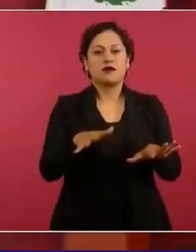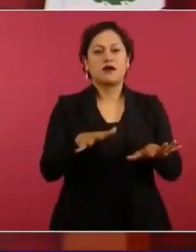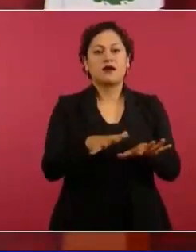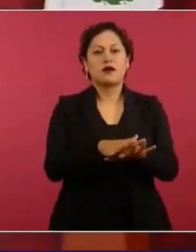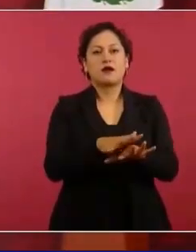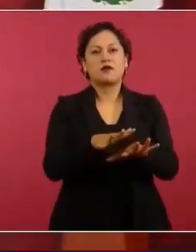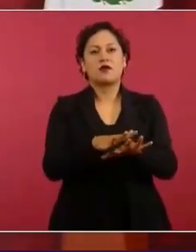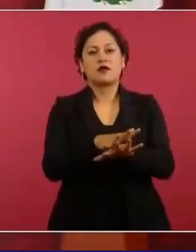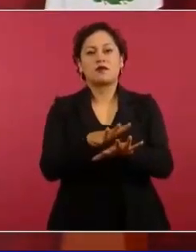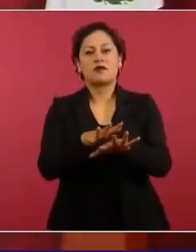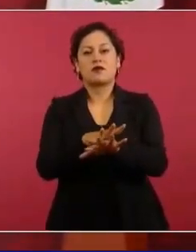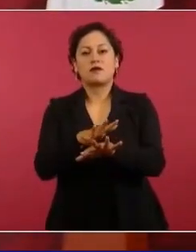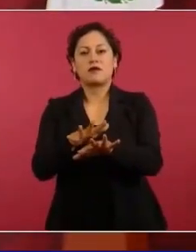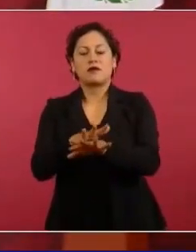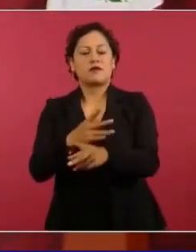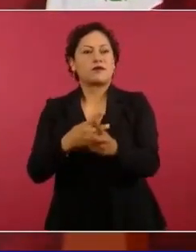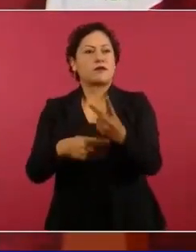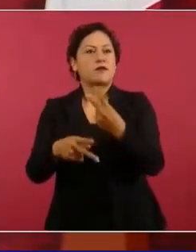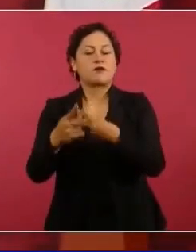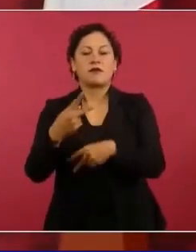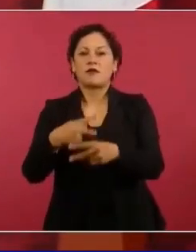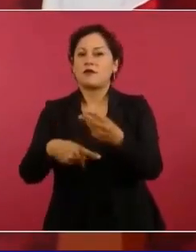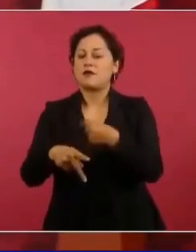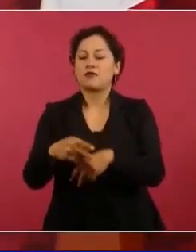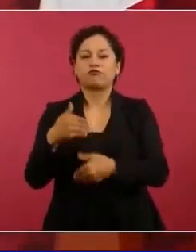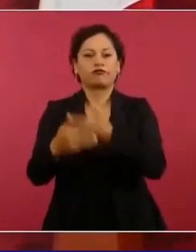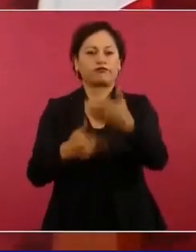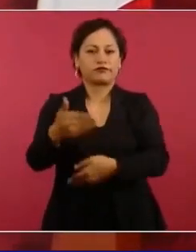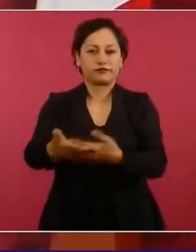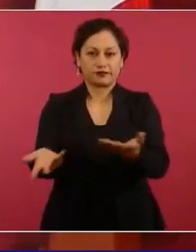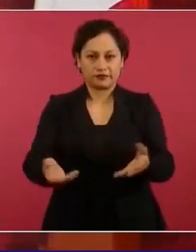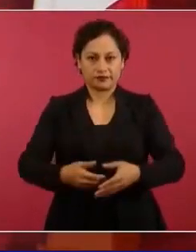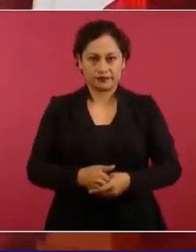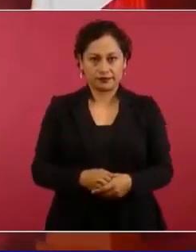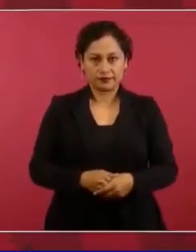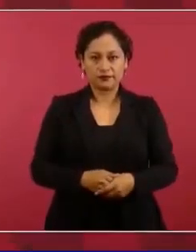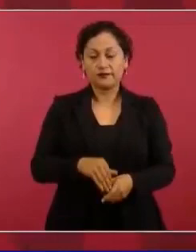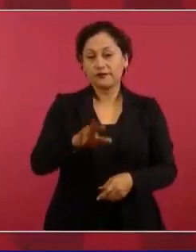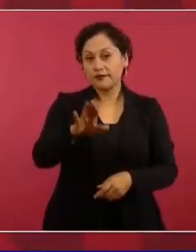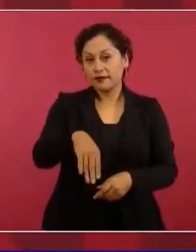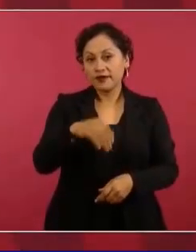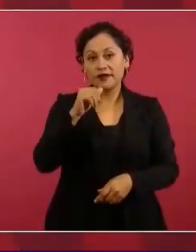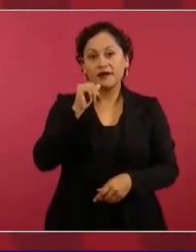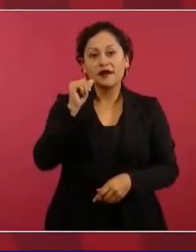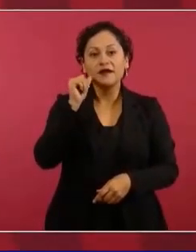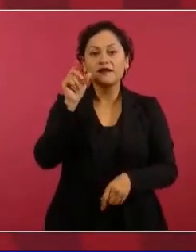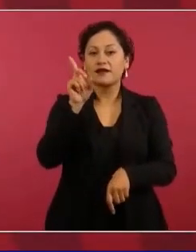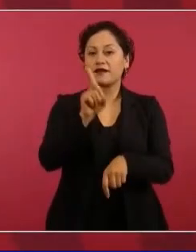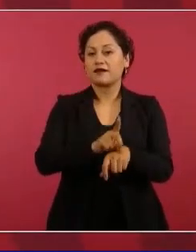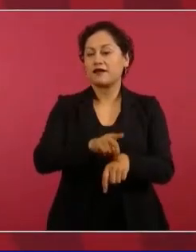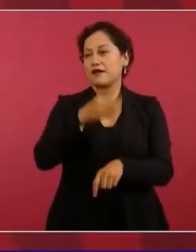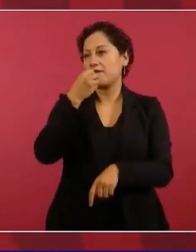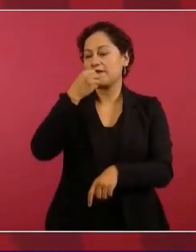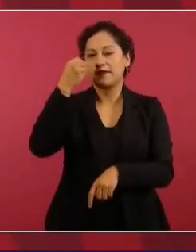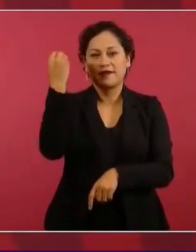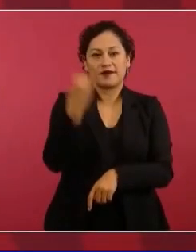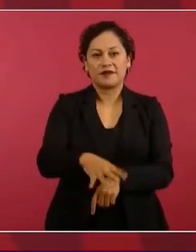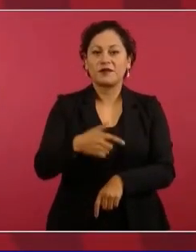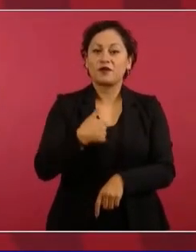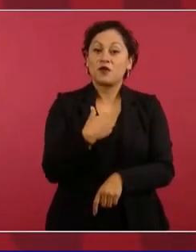Ayer fue un día extraordinario, estuve contento,